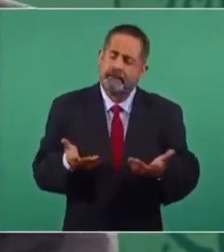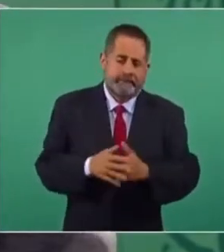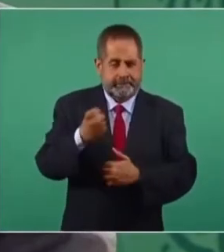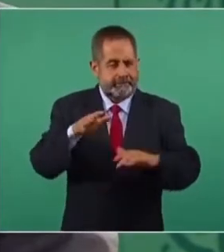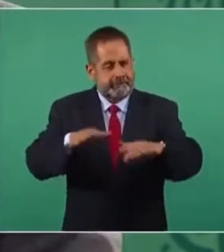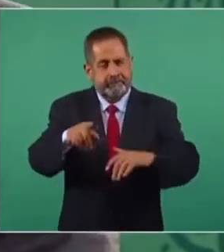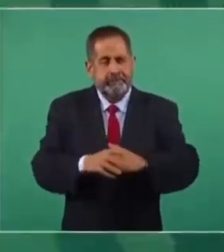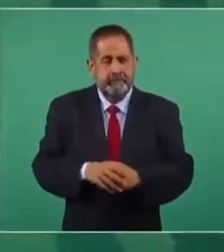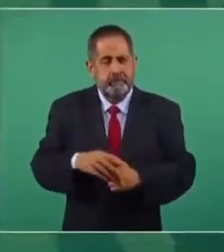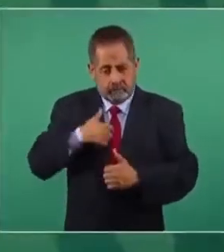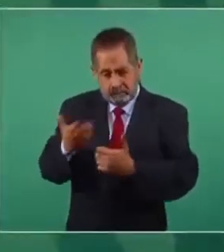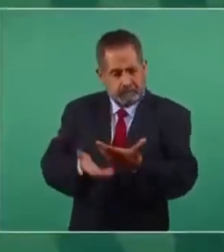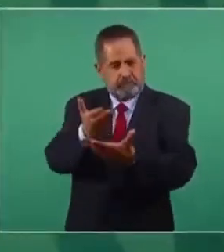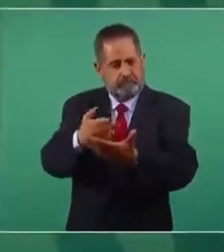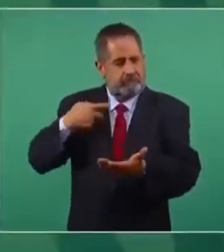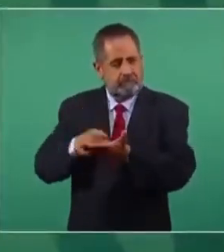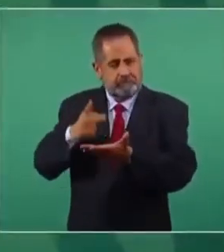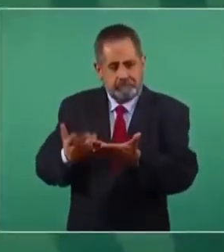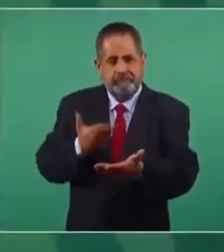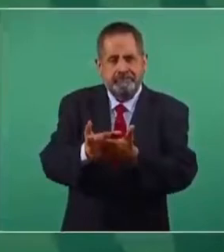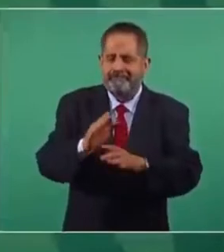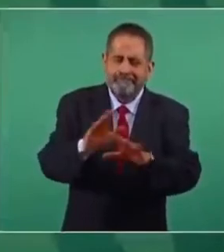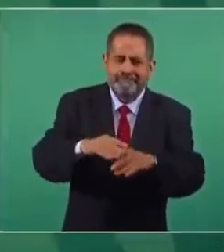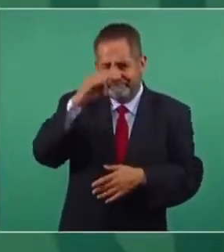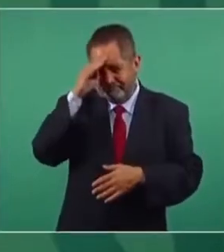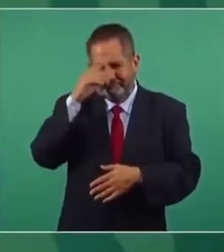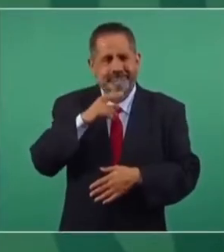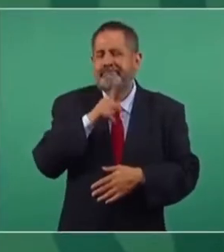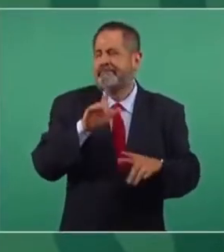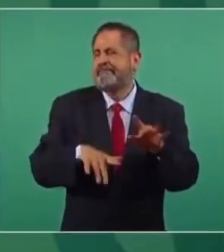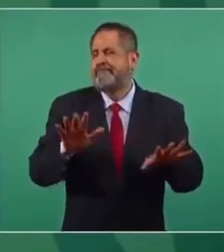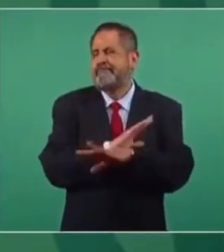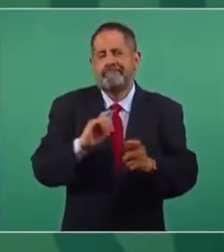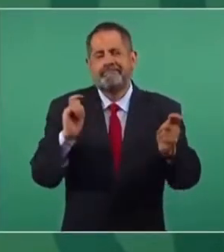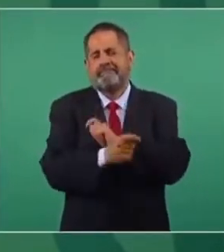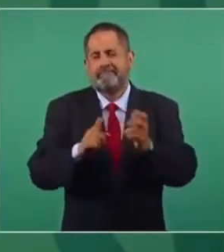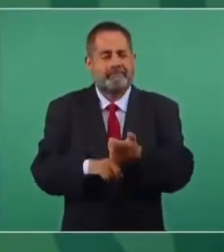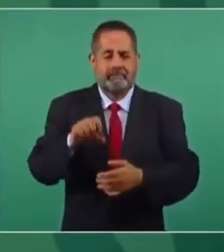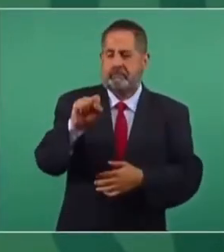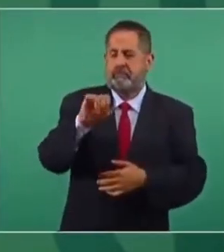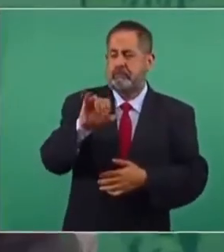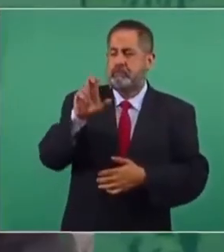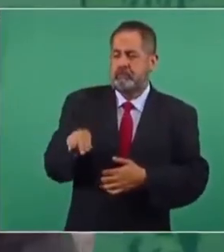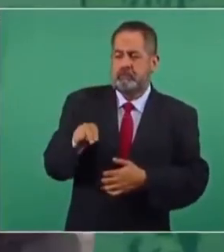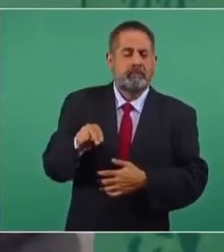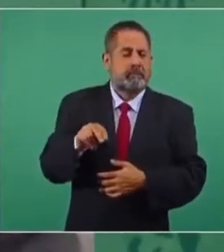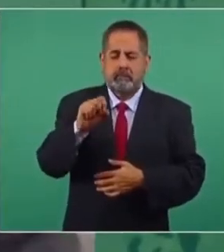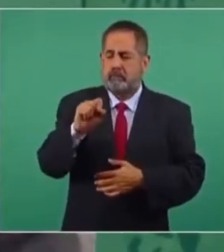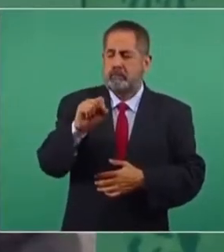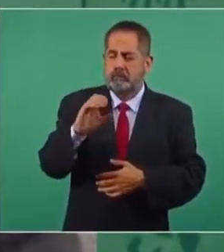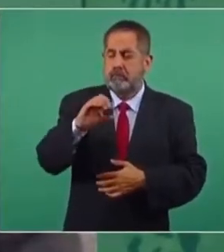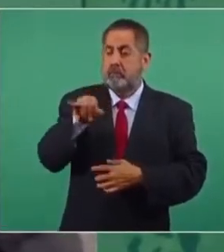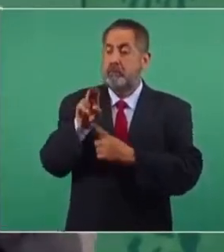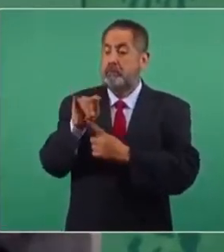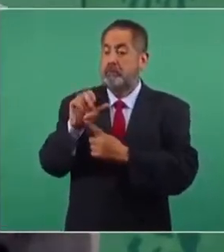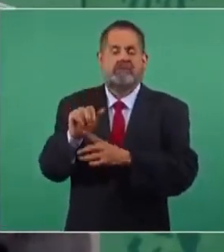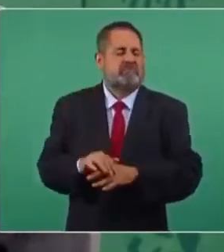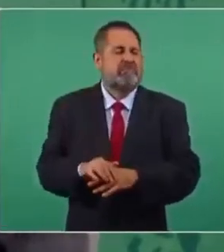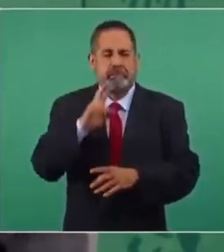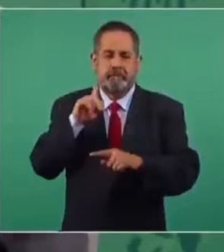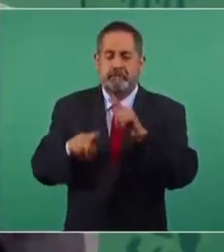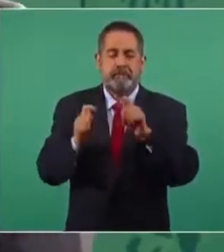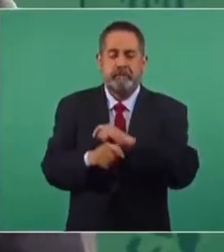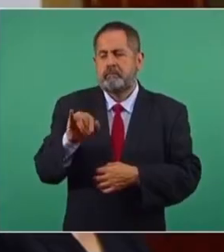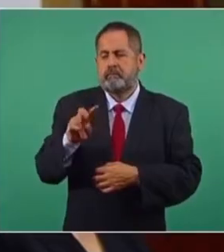que he propuesto que se considere el cambiarle de nombre a la Suprema Corte de Justicia y ponerle